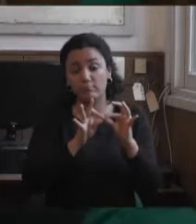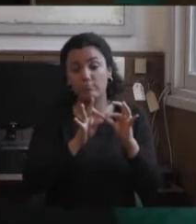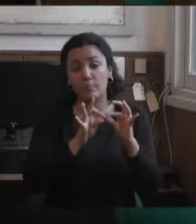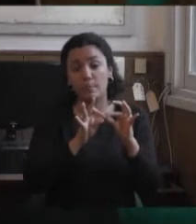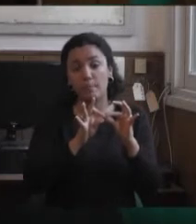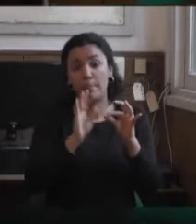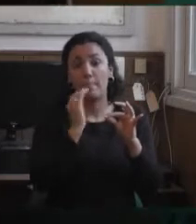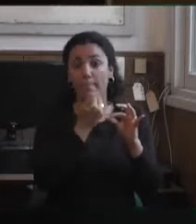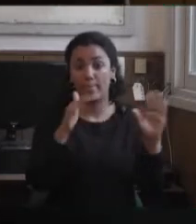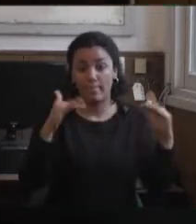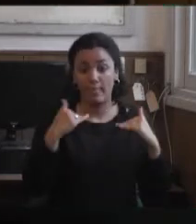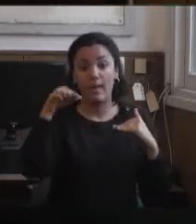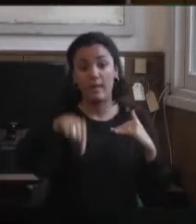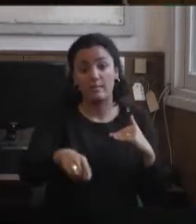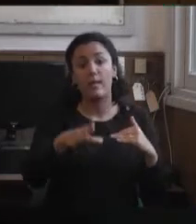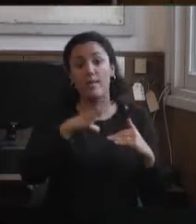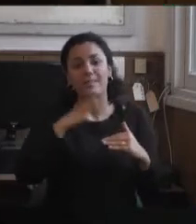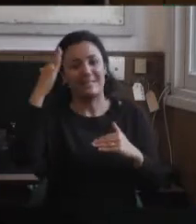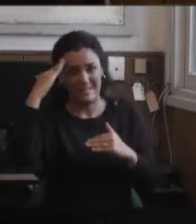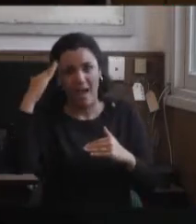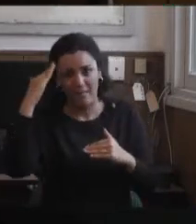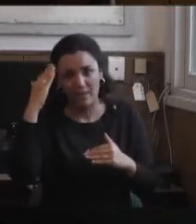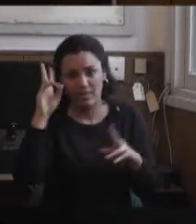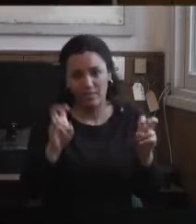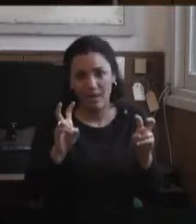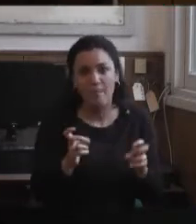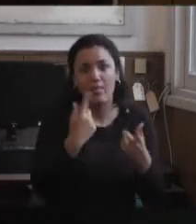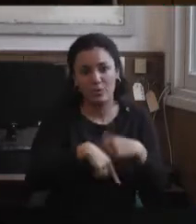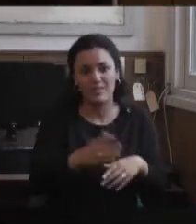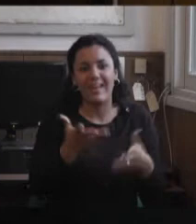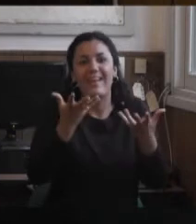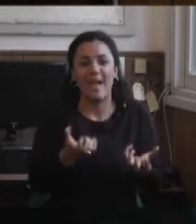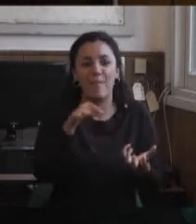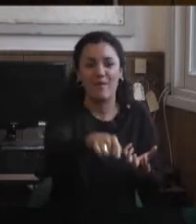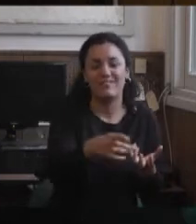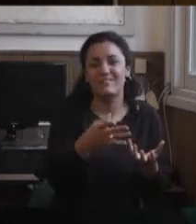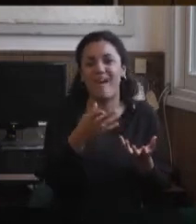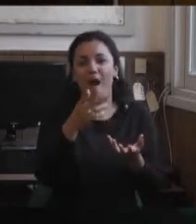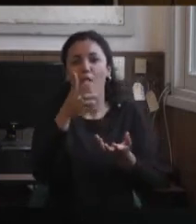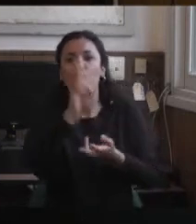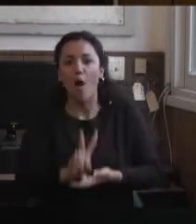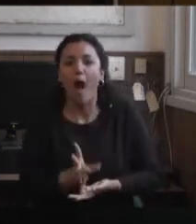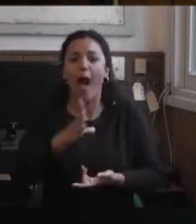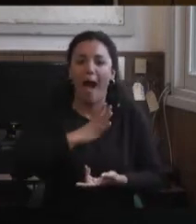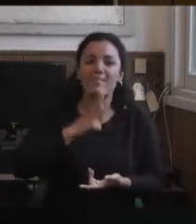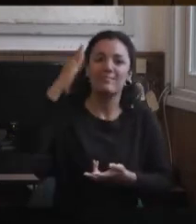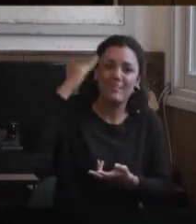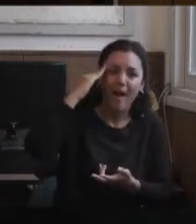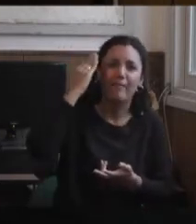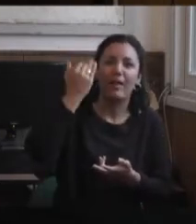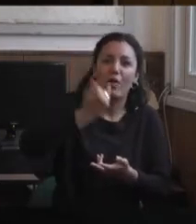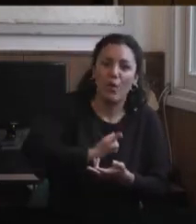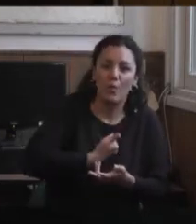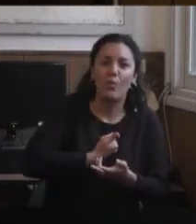que ella está formada en la temática y por eso también decidimos invitarla a ella, porque maneja el vocabulario de lo que tiene que ver con